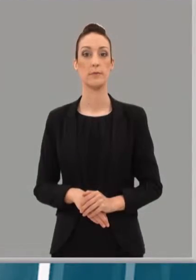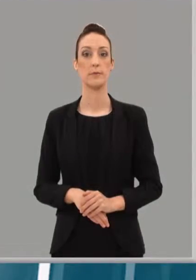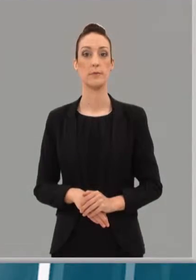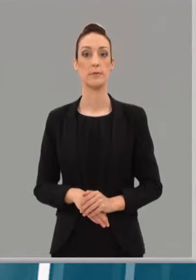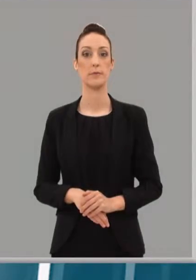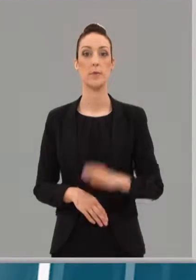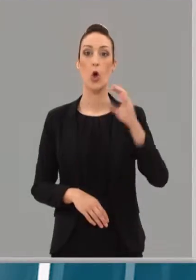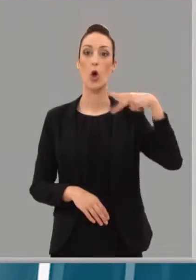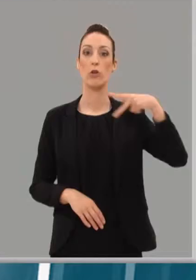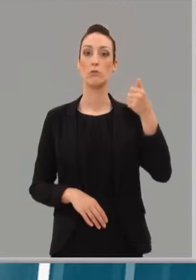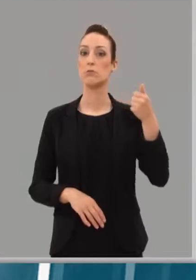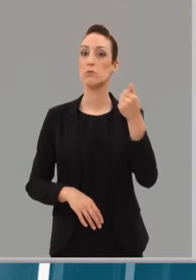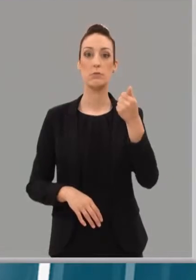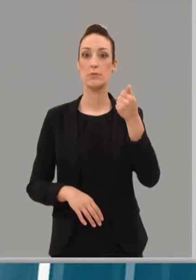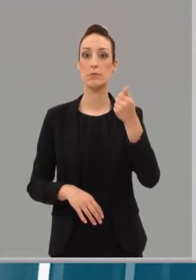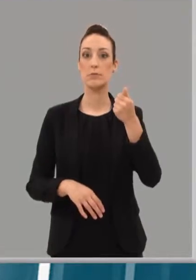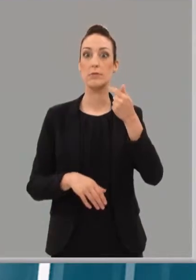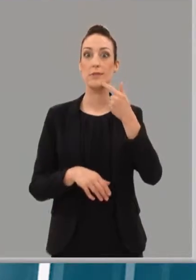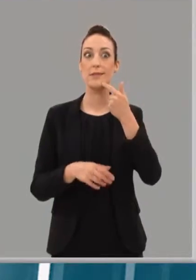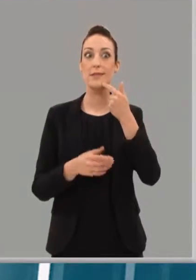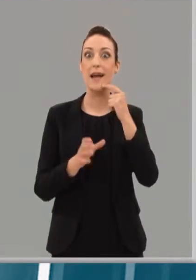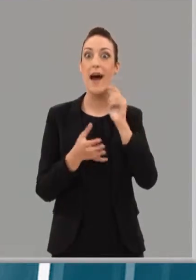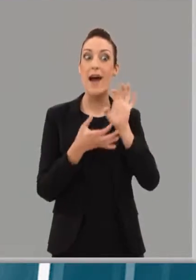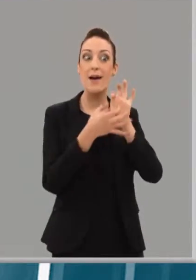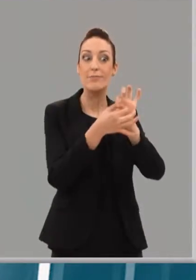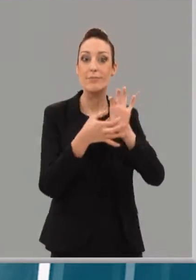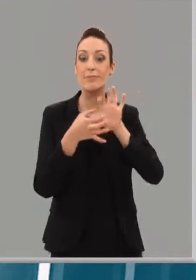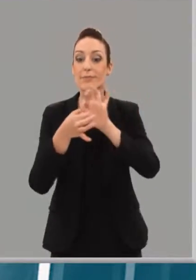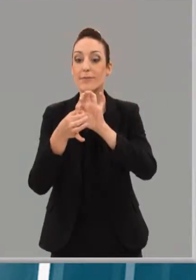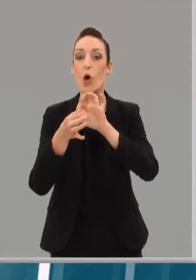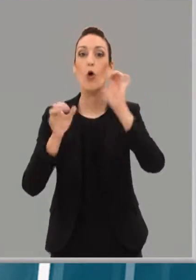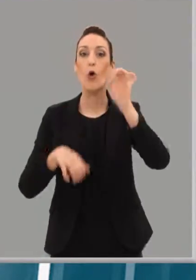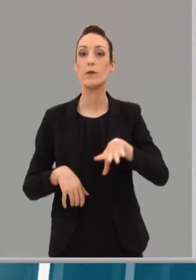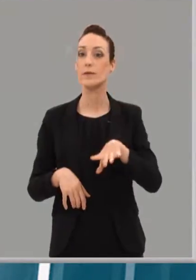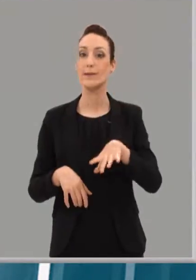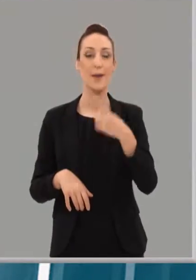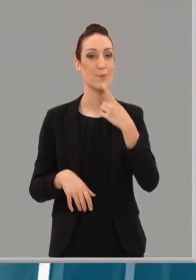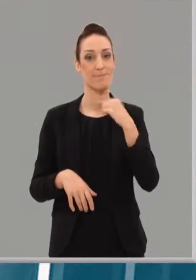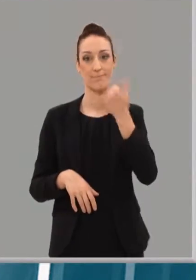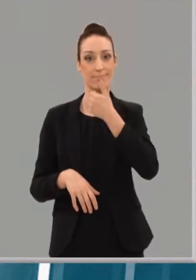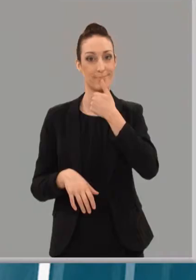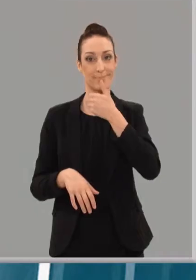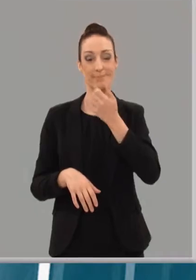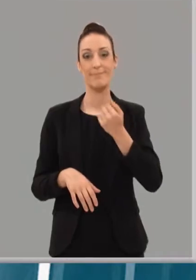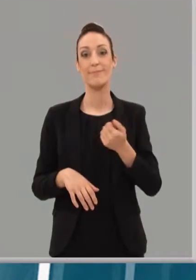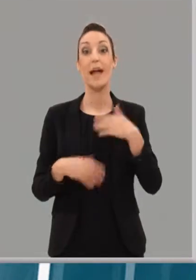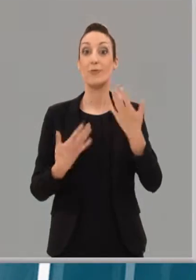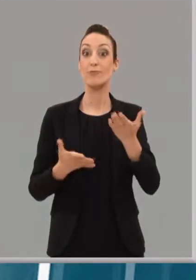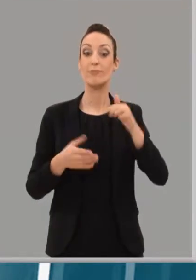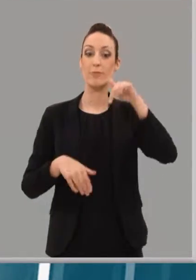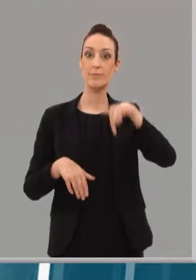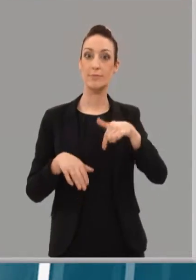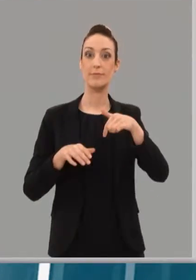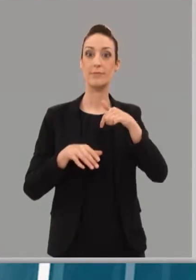Conch Andréu no ha querido desvelar los posibles pactos que tendrá que hacer para formar gobierno. En la primera edición de este informativo,